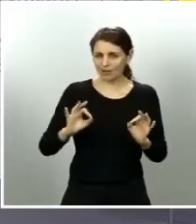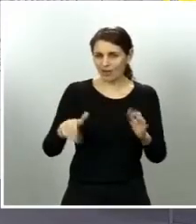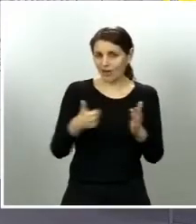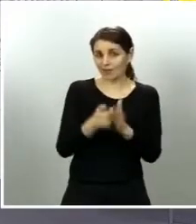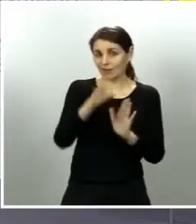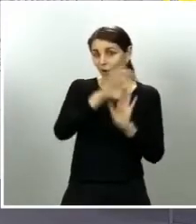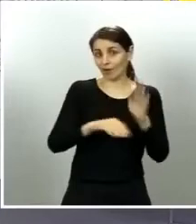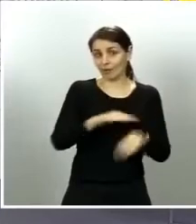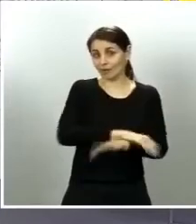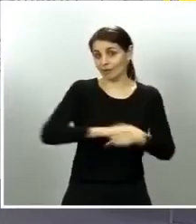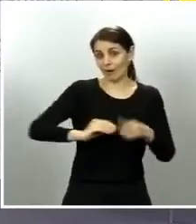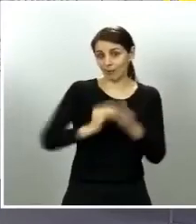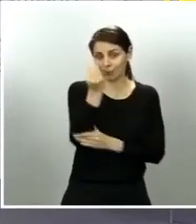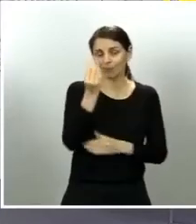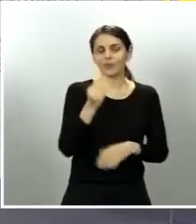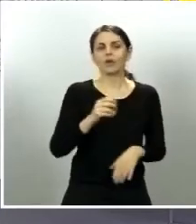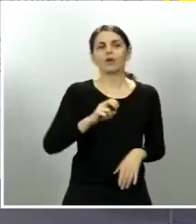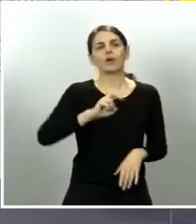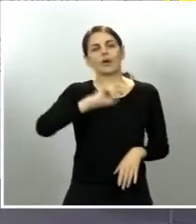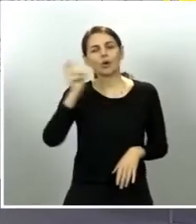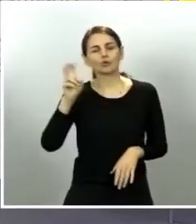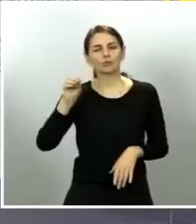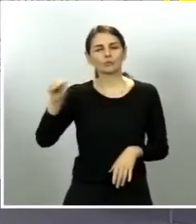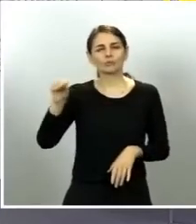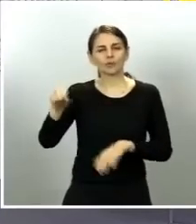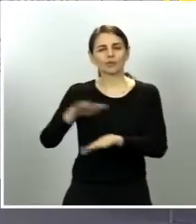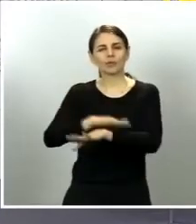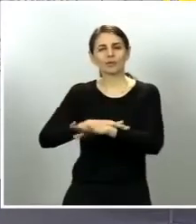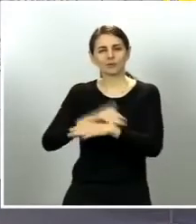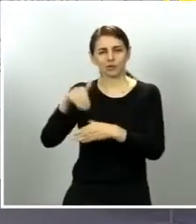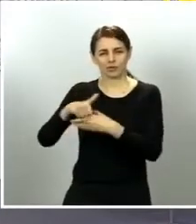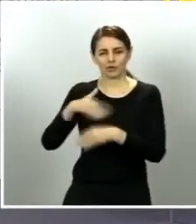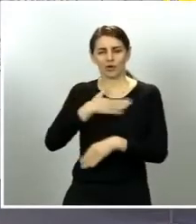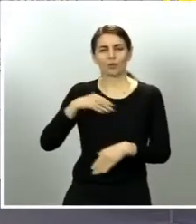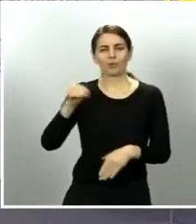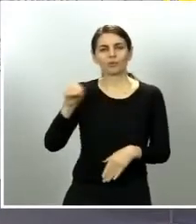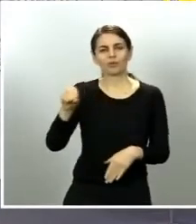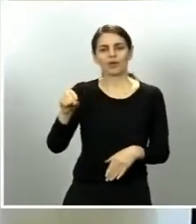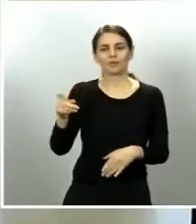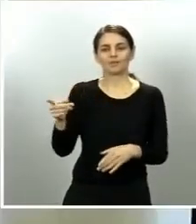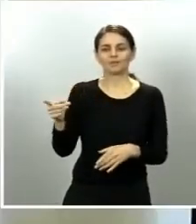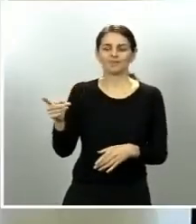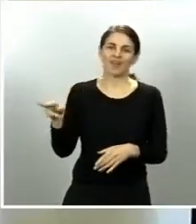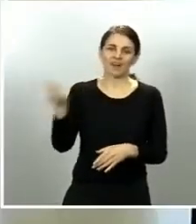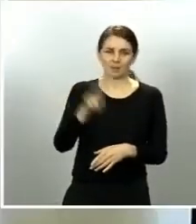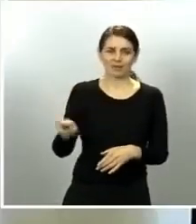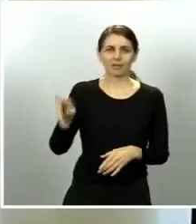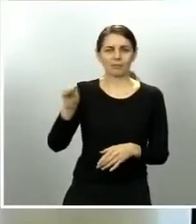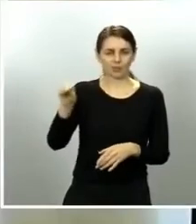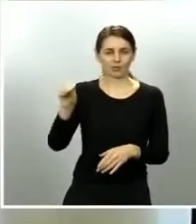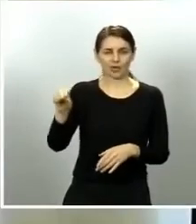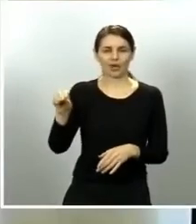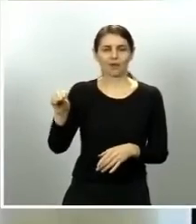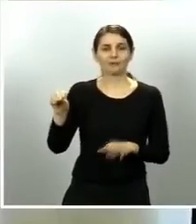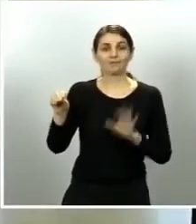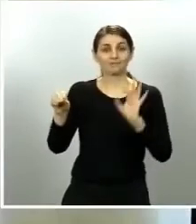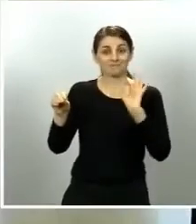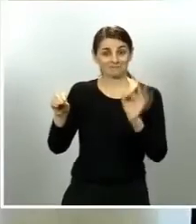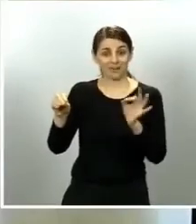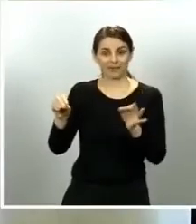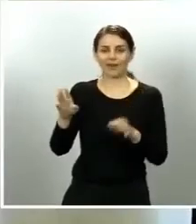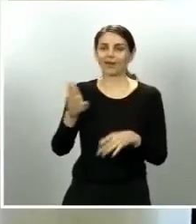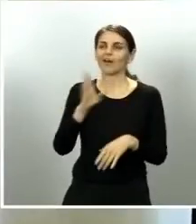por otro lado el ministro Marlaska quería insistir en la pregunta del compañero Juanma porque es cierto que vimos aunque fueran ocasiones aisladas